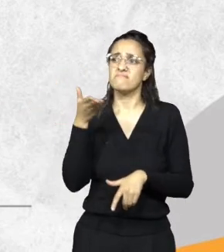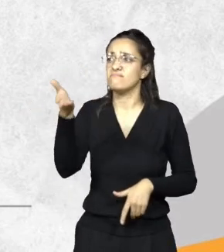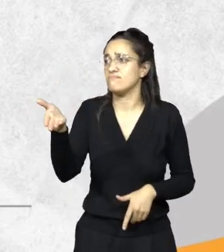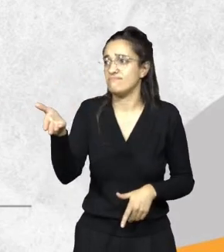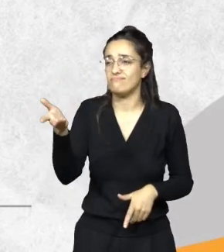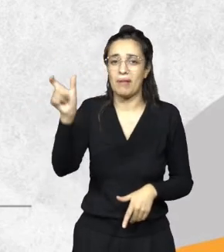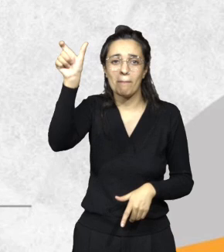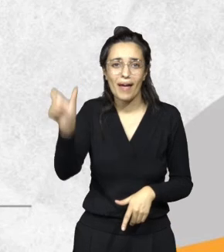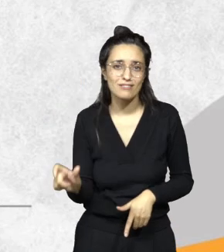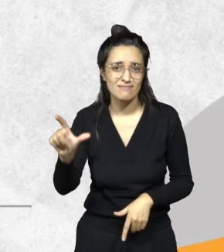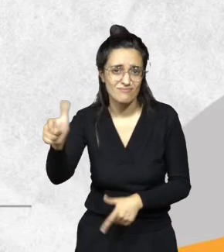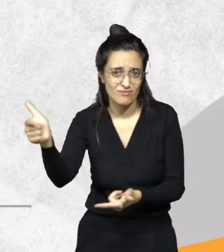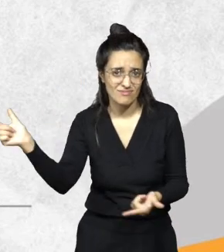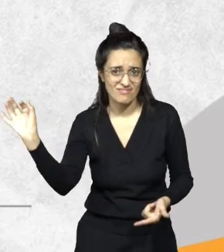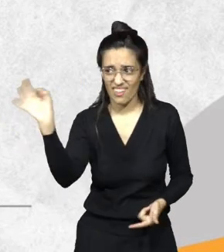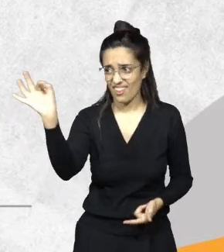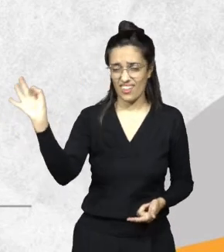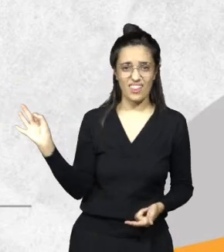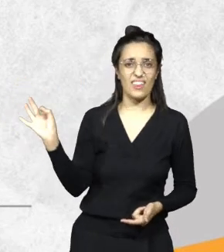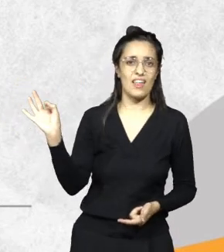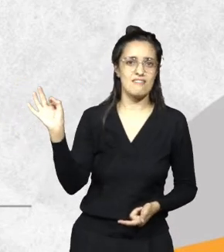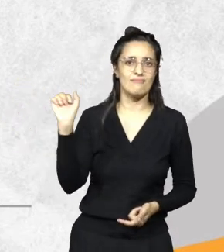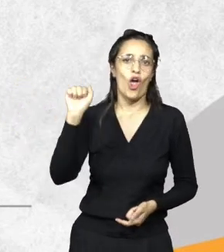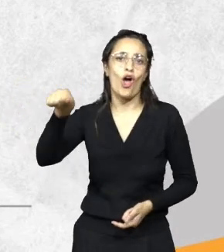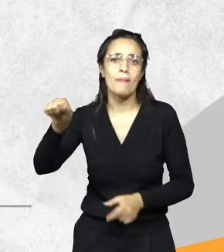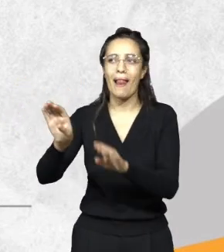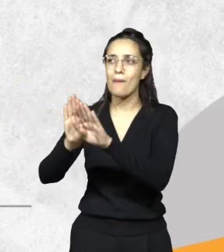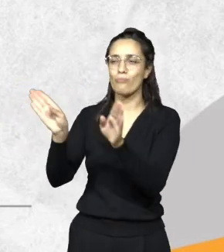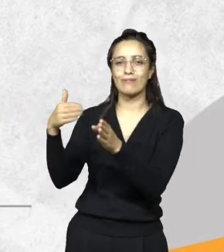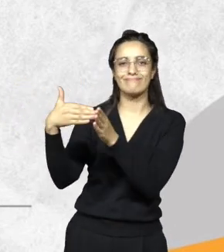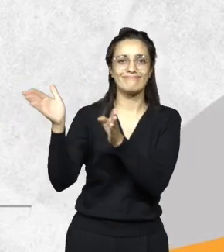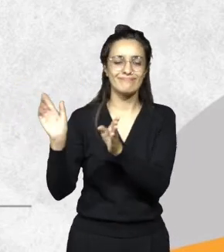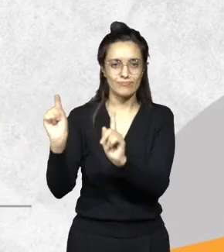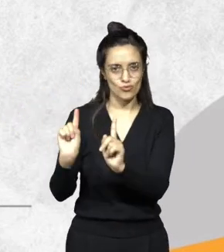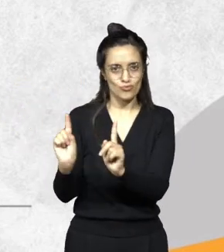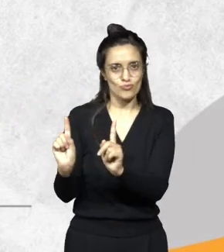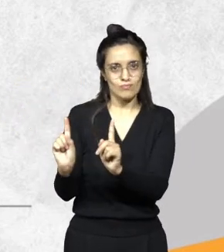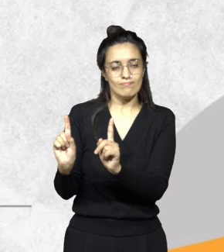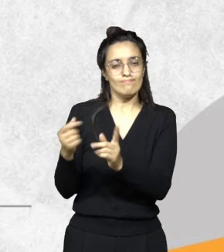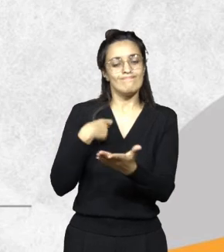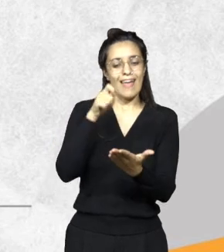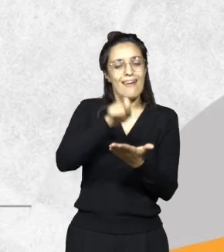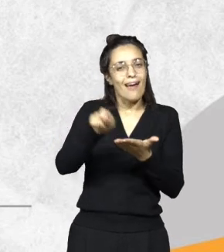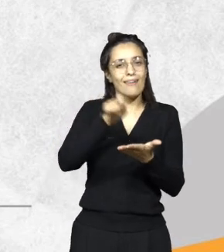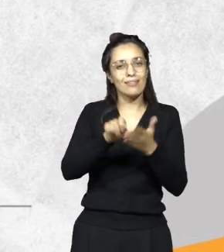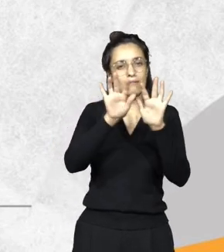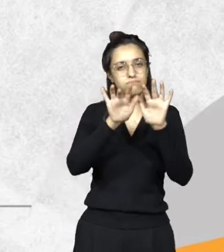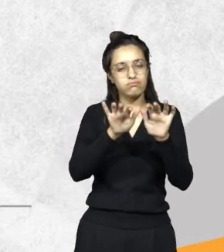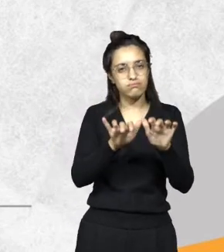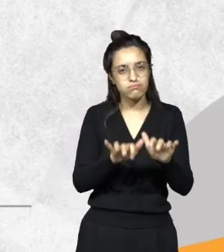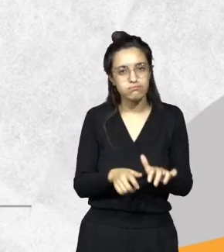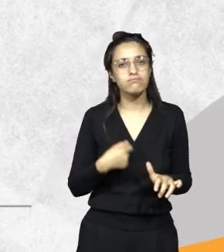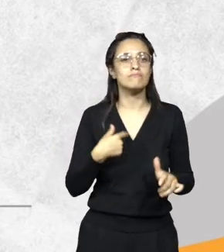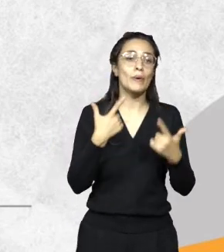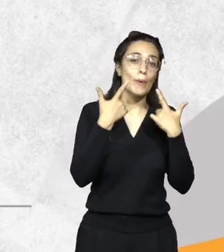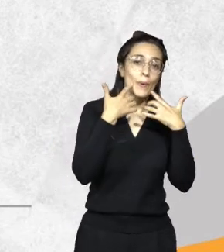puerta de un domicilio, vamos a verificar que hay una intervención sobre la vegetación, hacemos el acta y luego empezamos a hacer la investigación